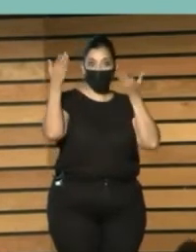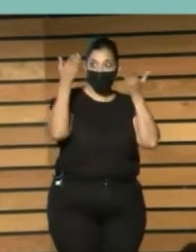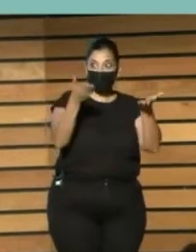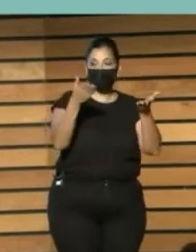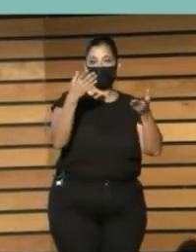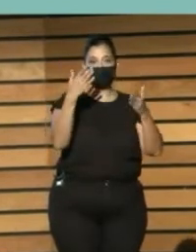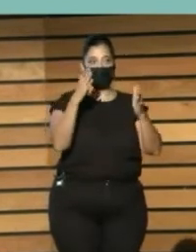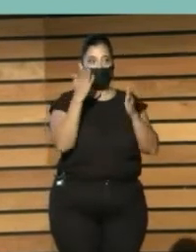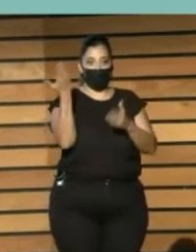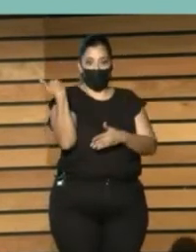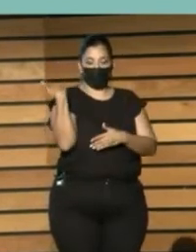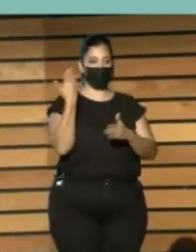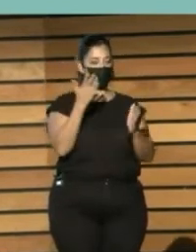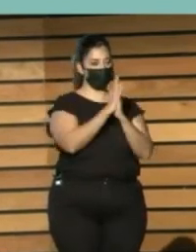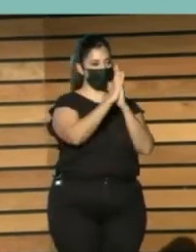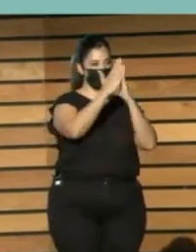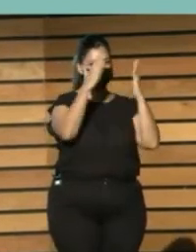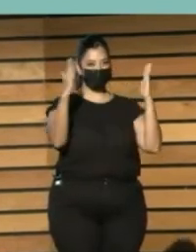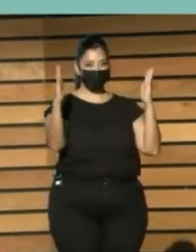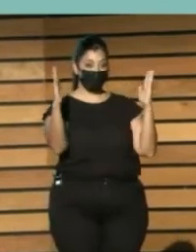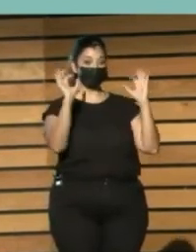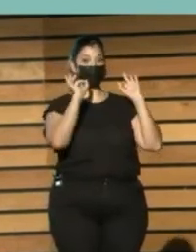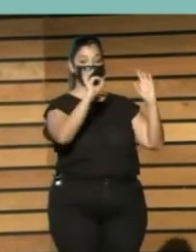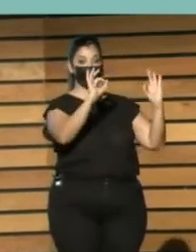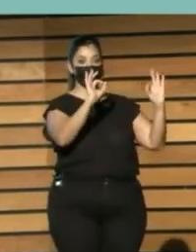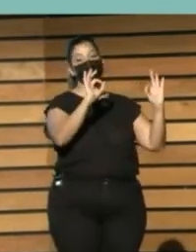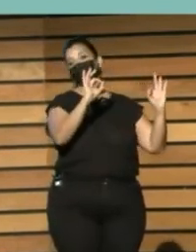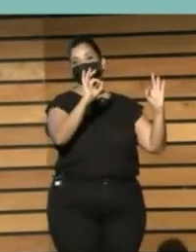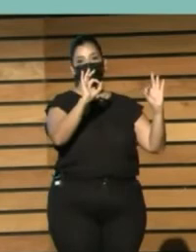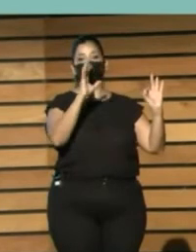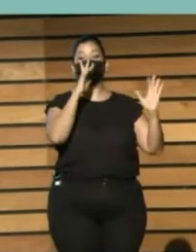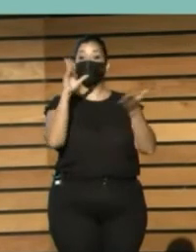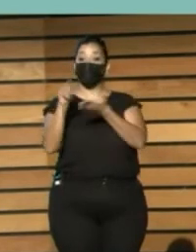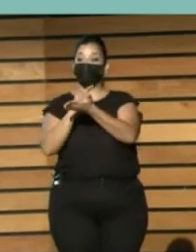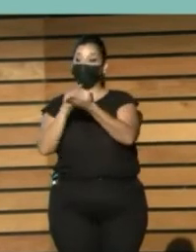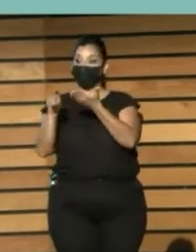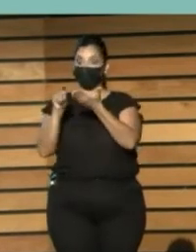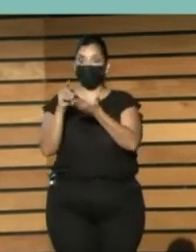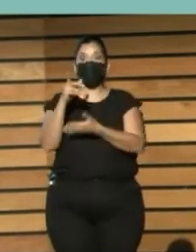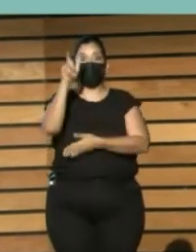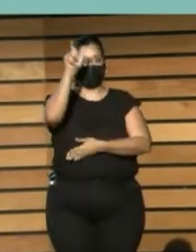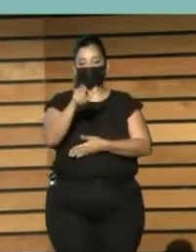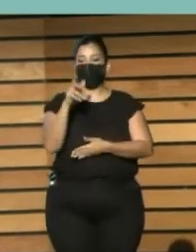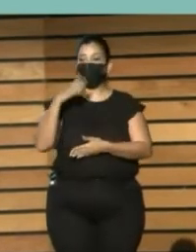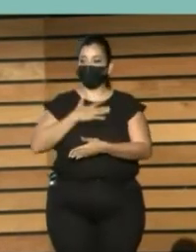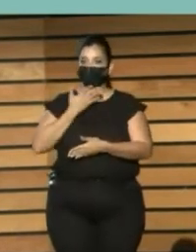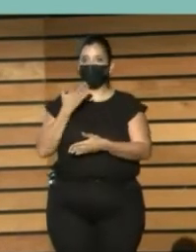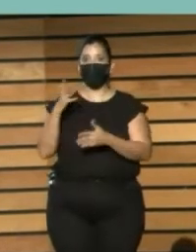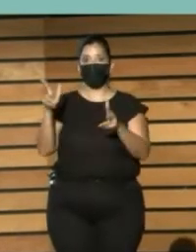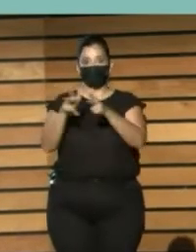La herramienta Y las colecciones De la biblioteca A nuestra Misión social